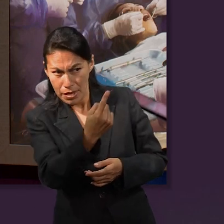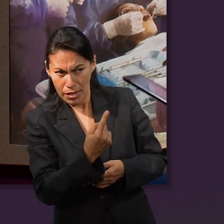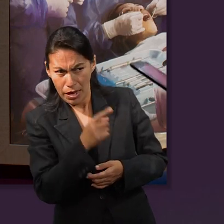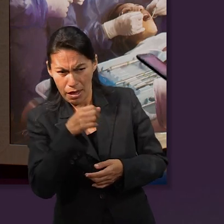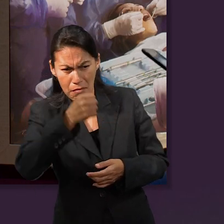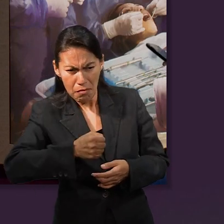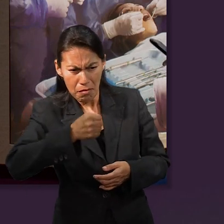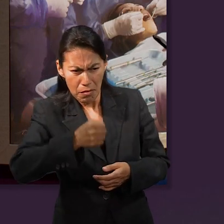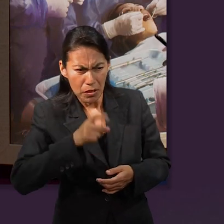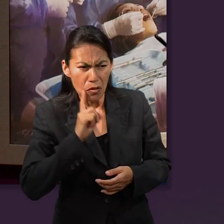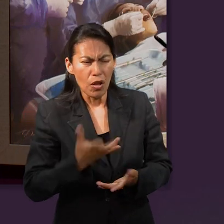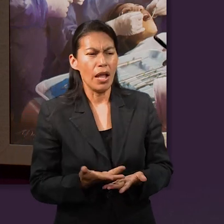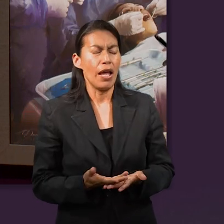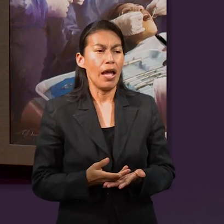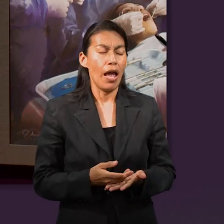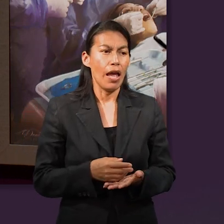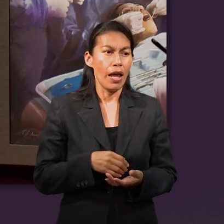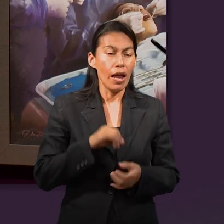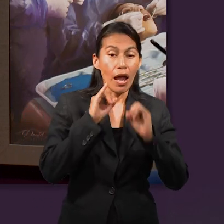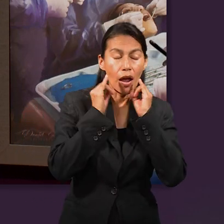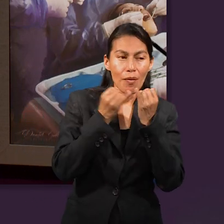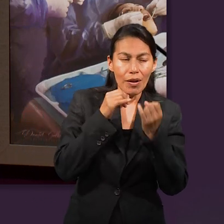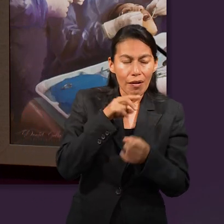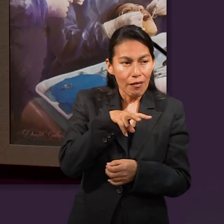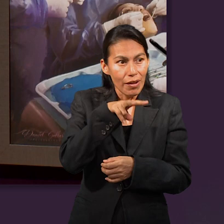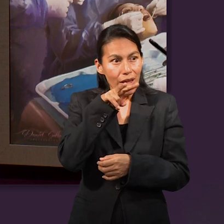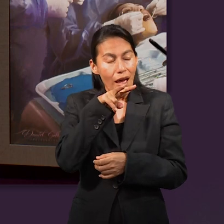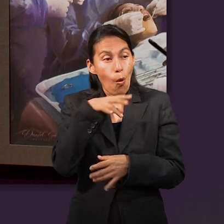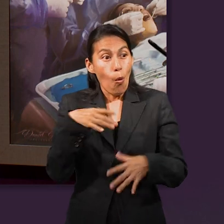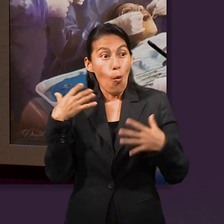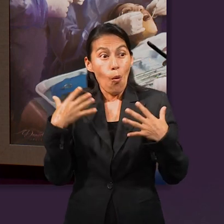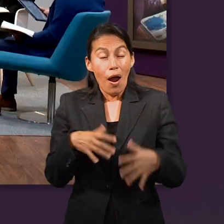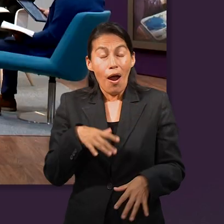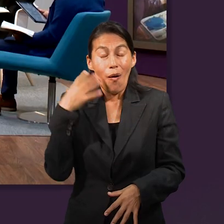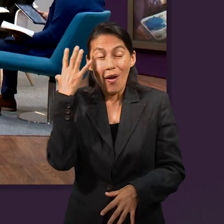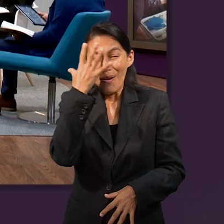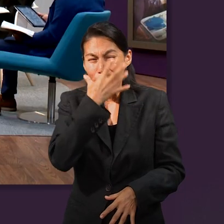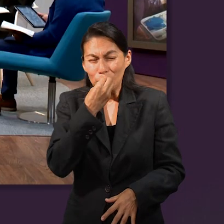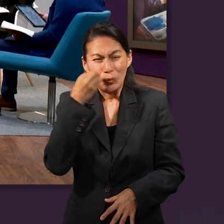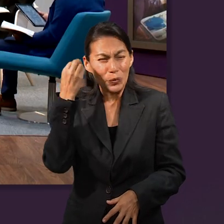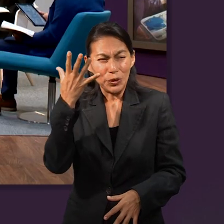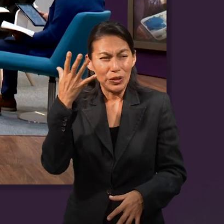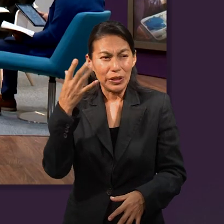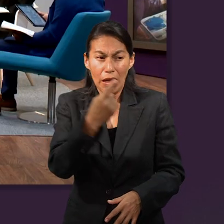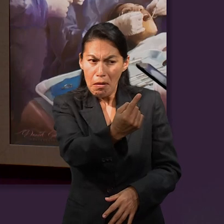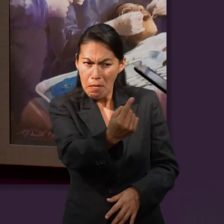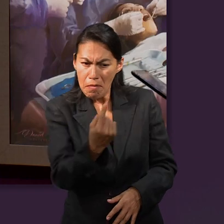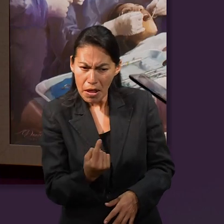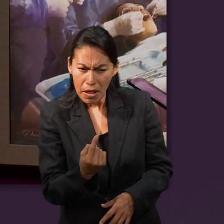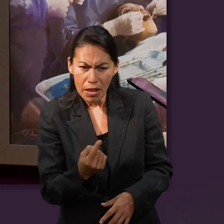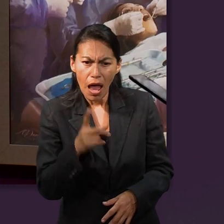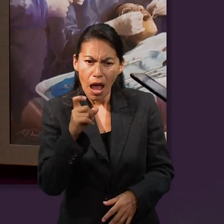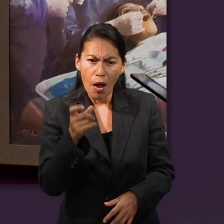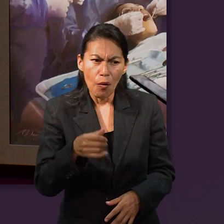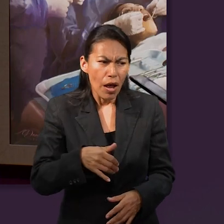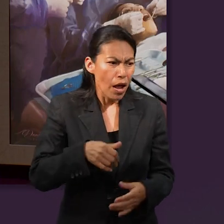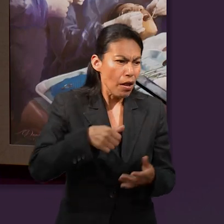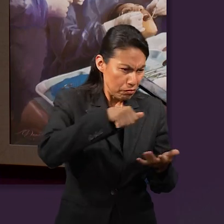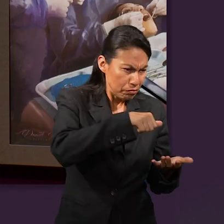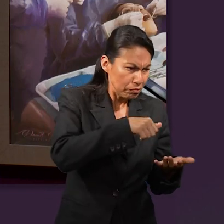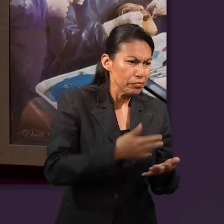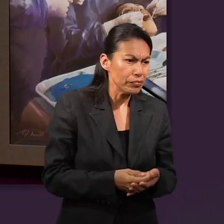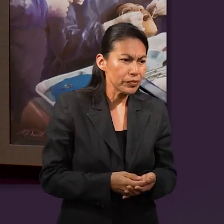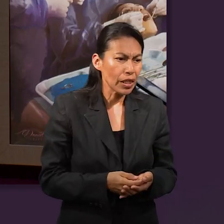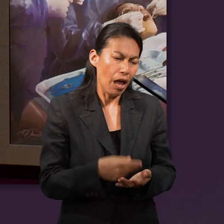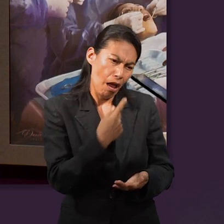Entonces ve a Raquel, una mujer que dice el hermano Elena, que tenía un hermoso parecer, una muchacha muy bonita, y llega y le da agua a